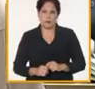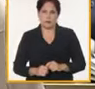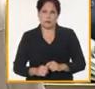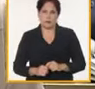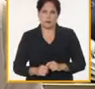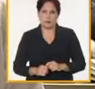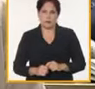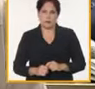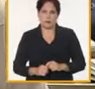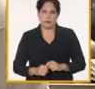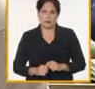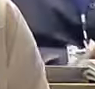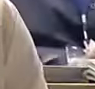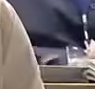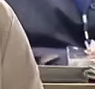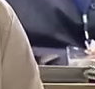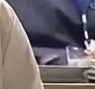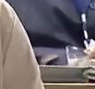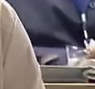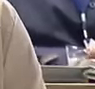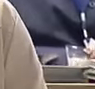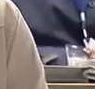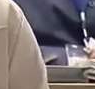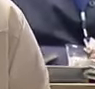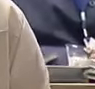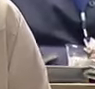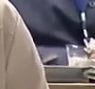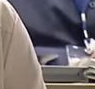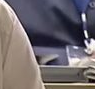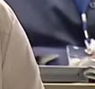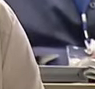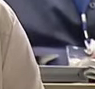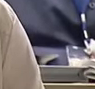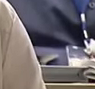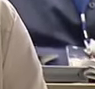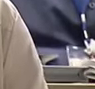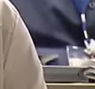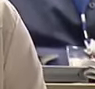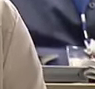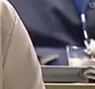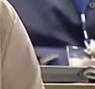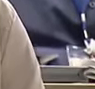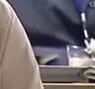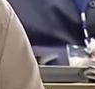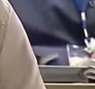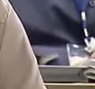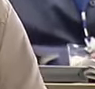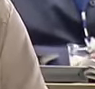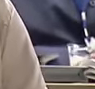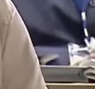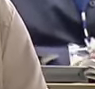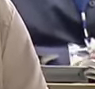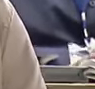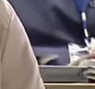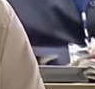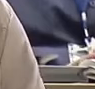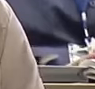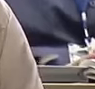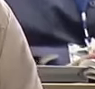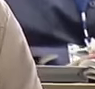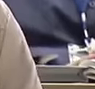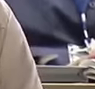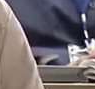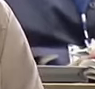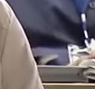militancia a combatir tenemos que sacudirla mucho más tenemos que estremecerla mucho más y en ese camino nosotros andamos